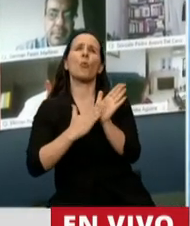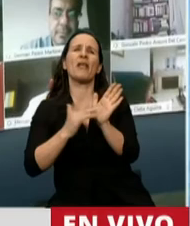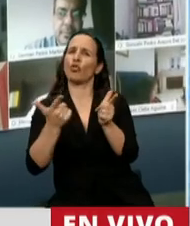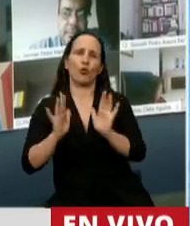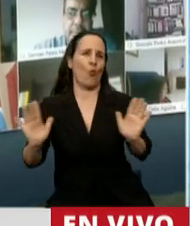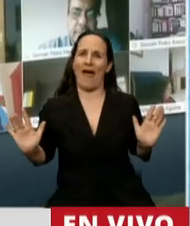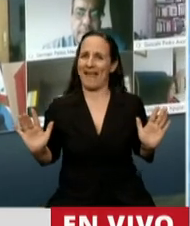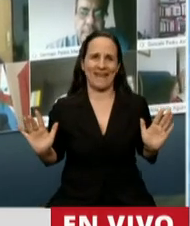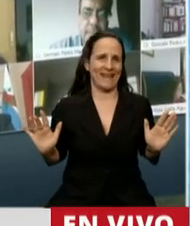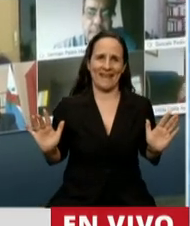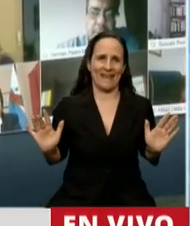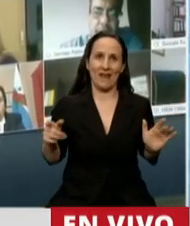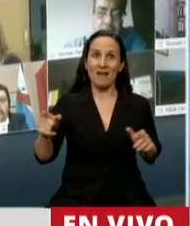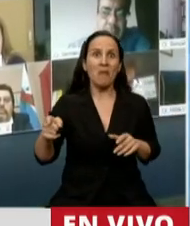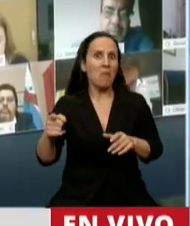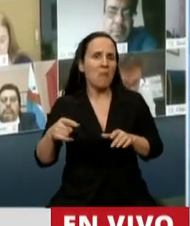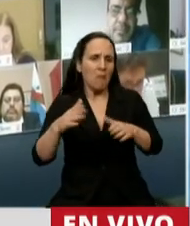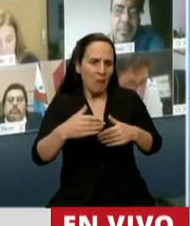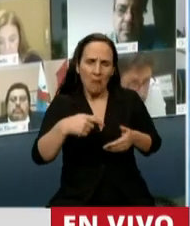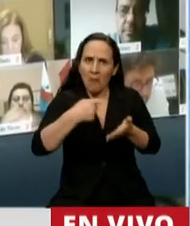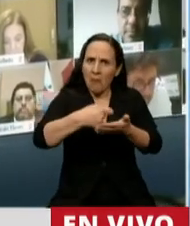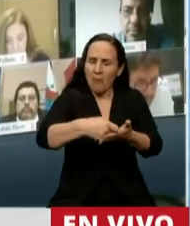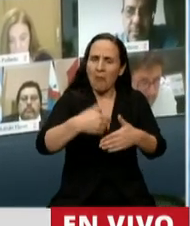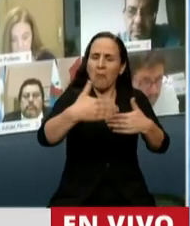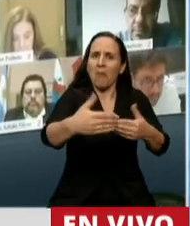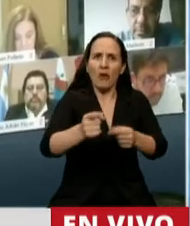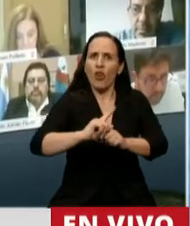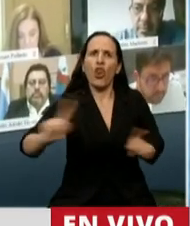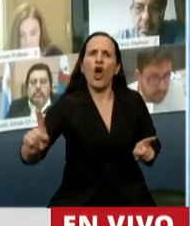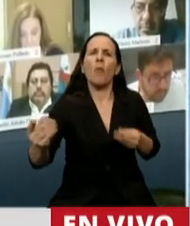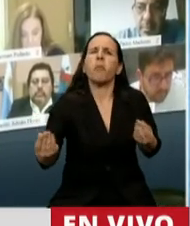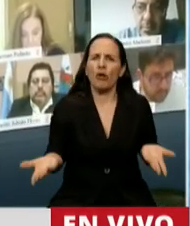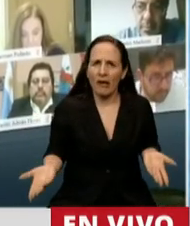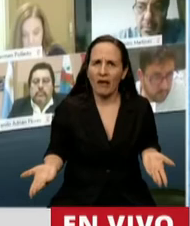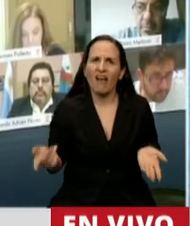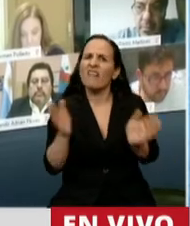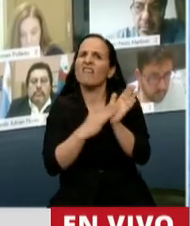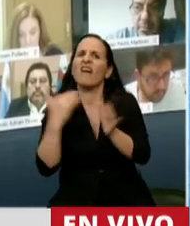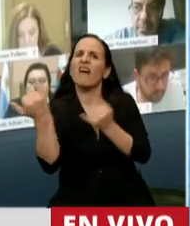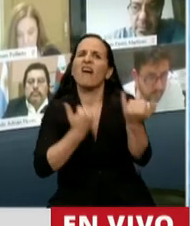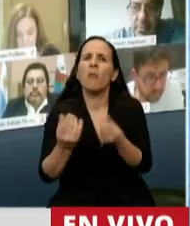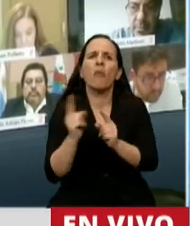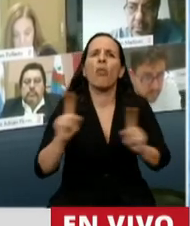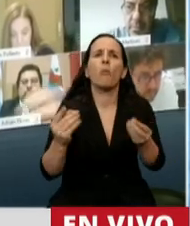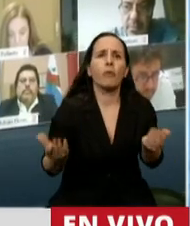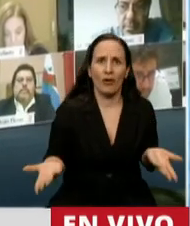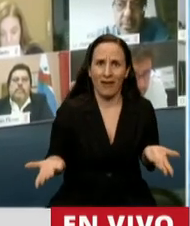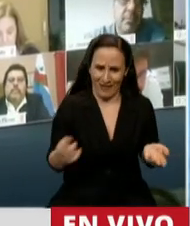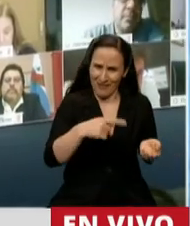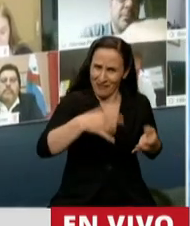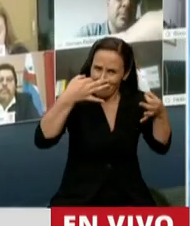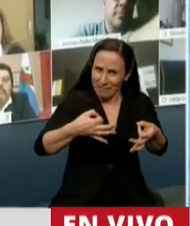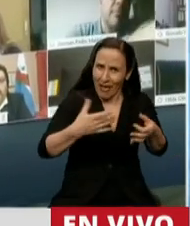argumentos válidos para oponerse a una moratoria que va a ayudar a más de 4 millones de contribuyentes argentinos.